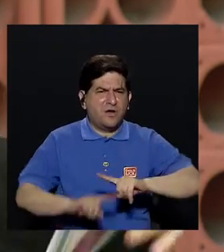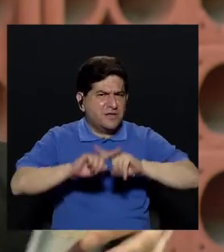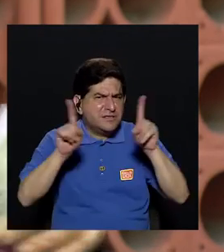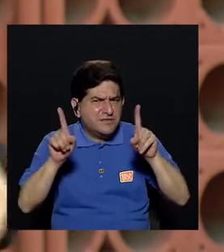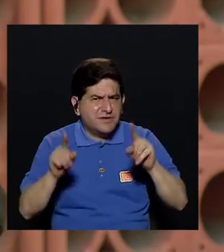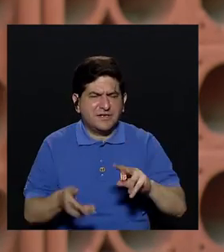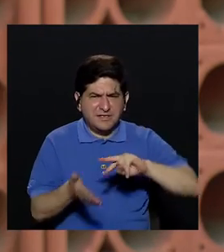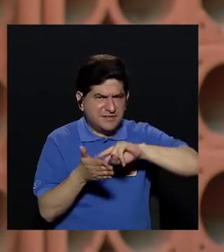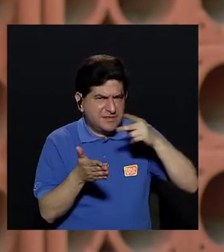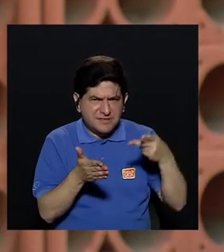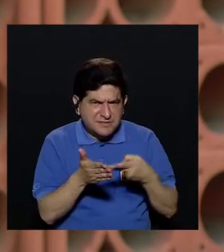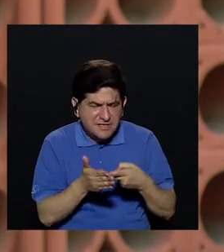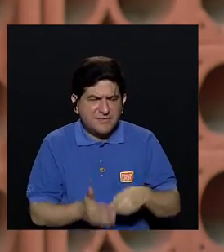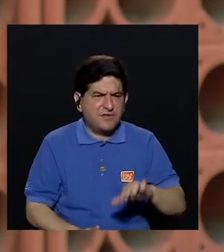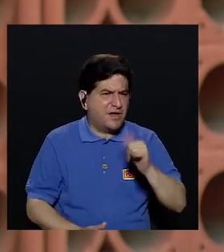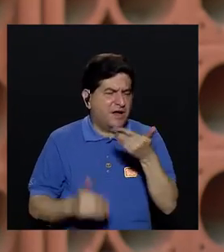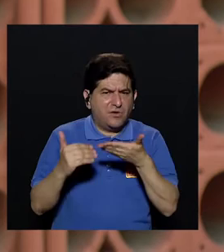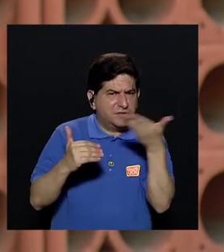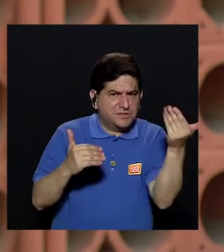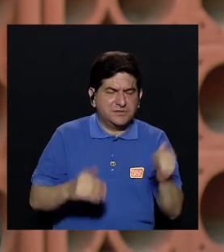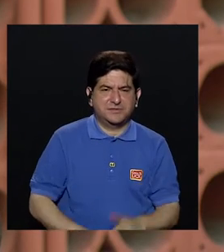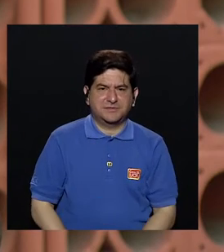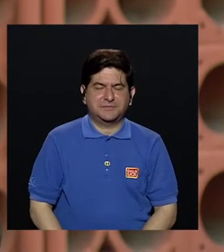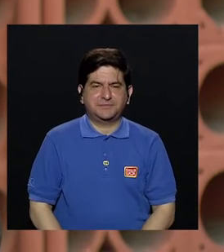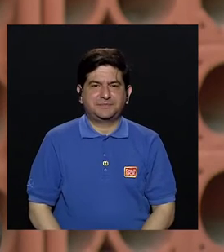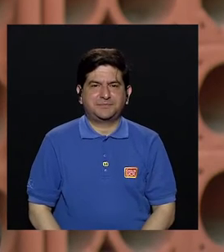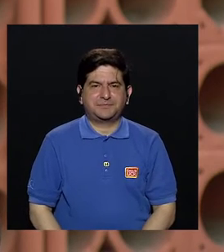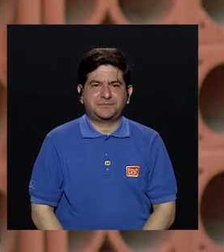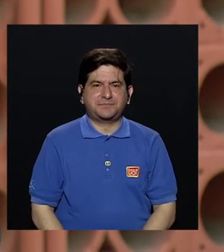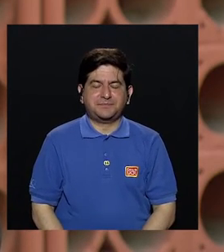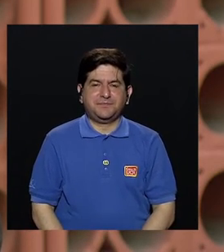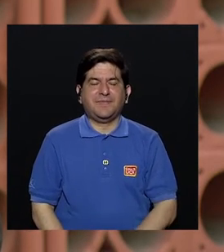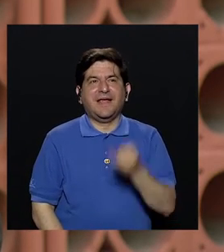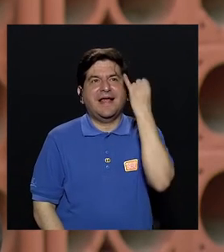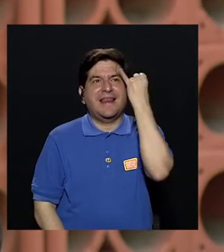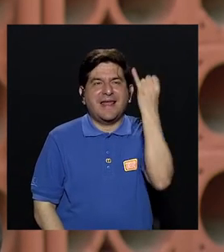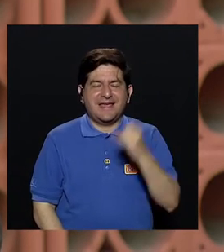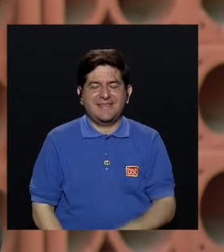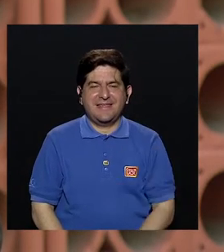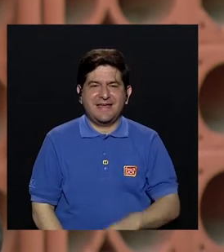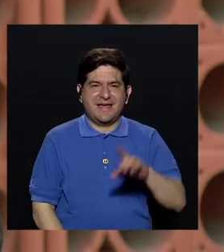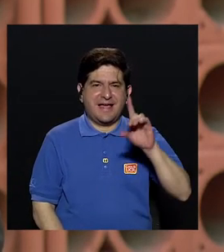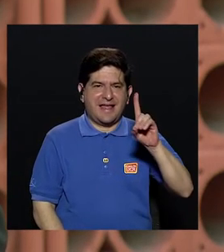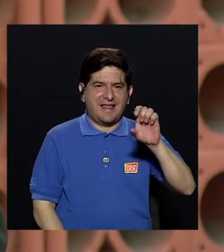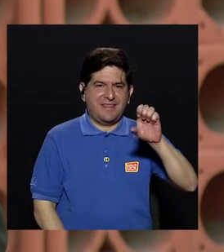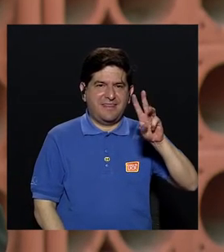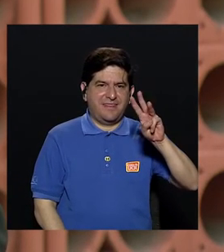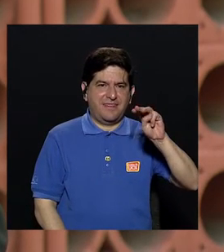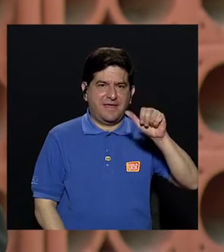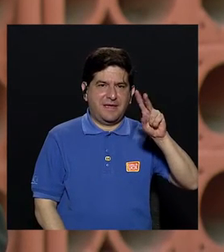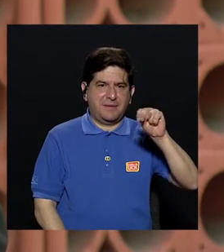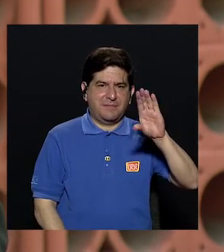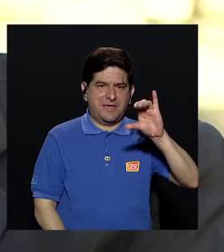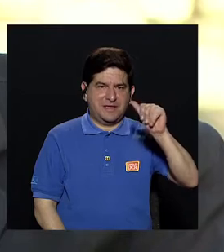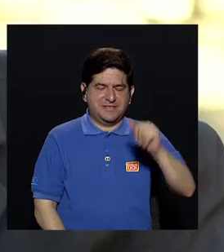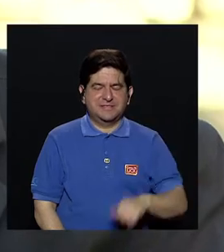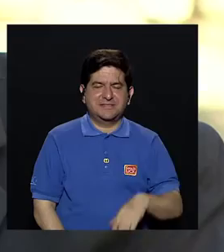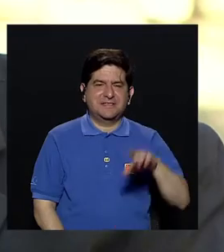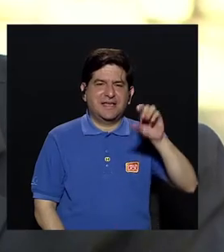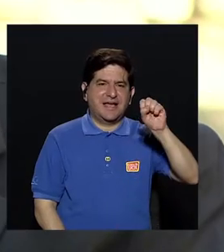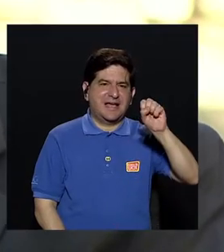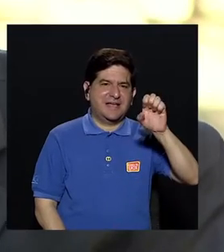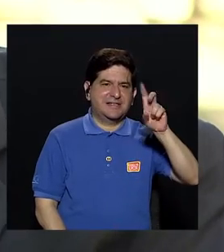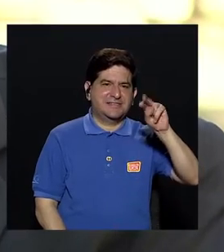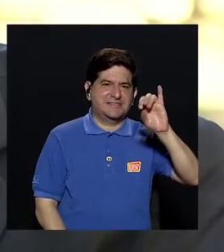demencia senil abarca una mayor cantidad de demencias. Sí, el concepto de demencia senil ha ido en